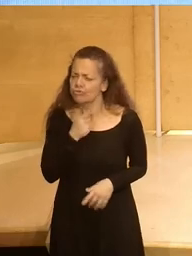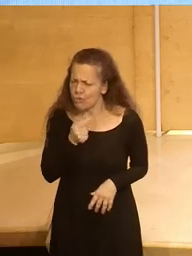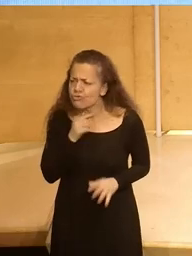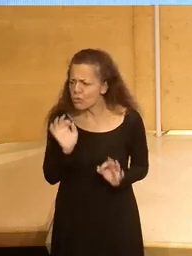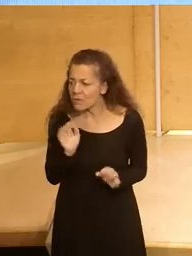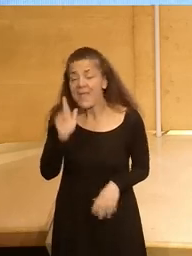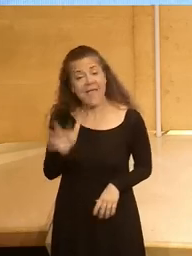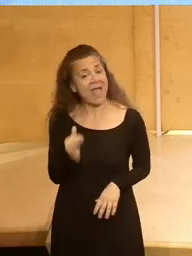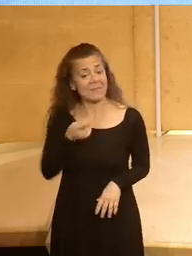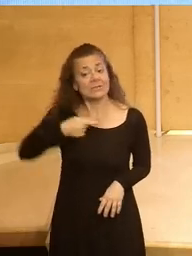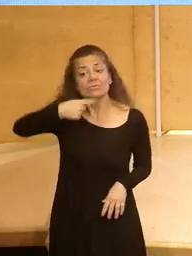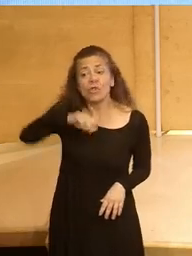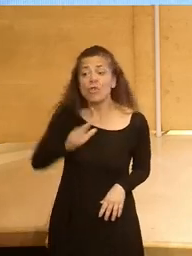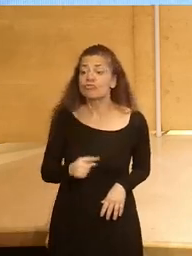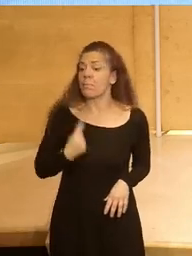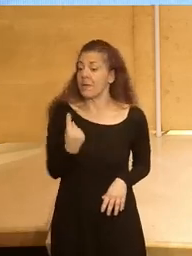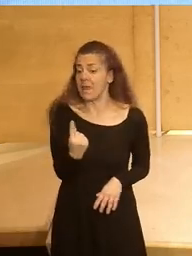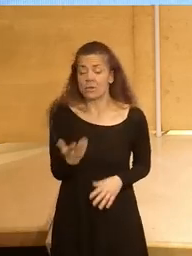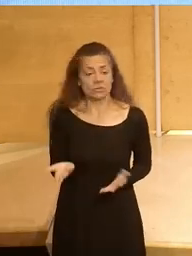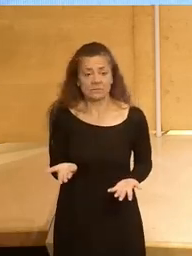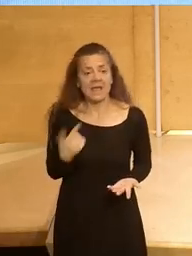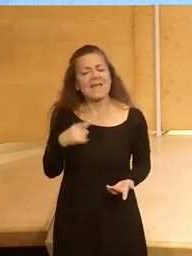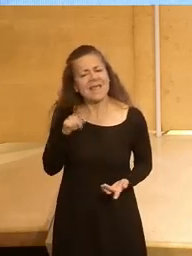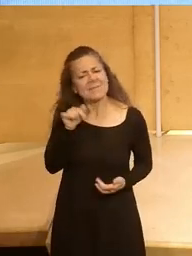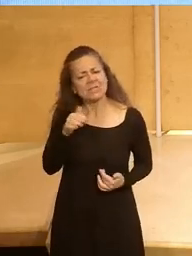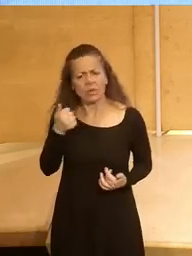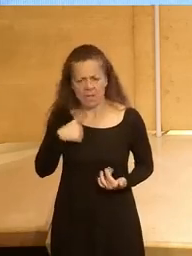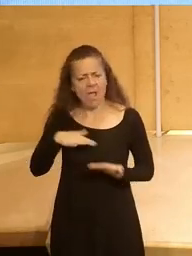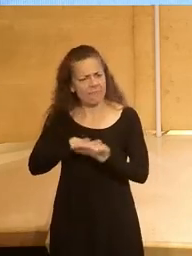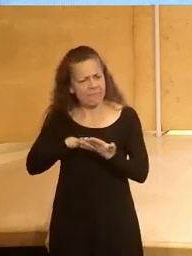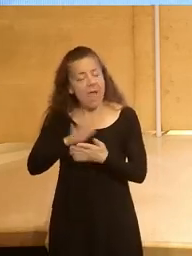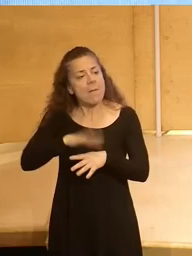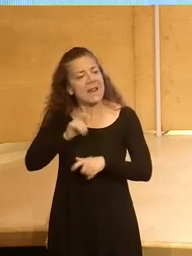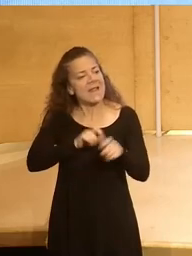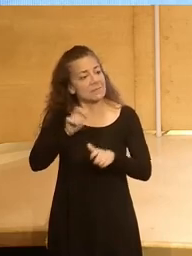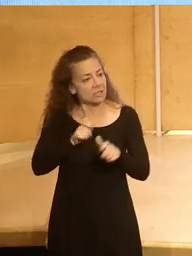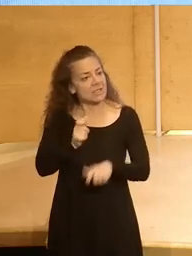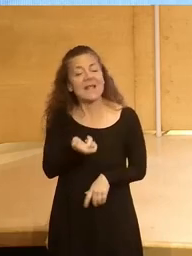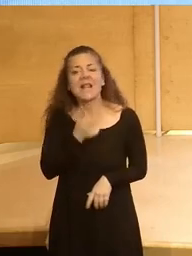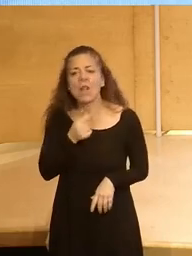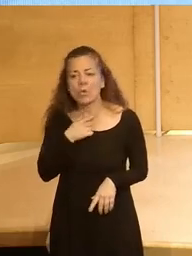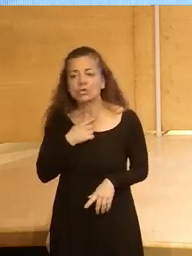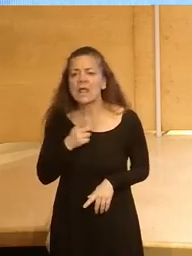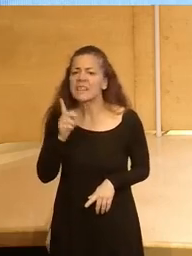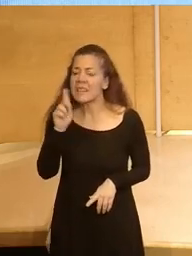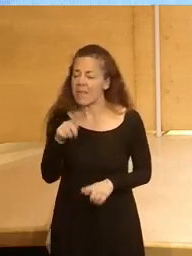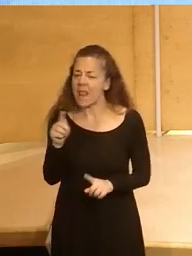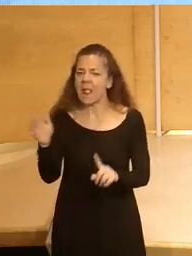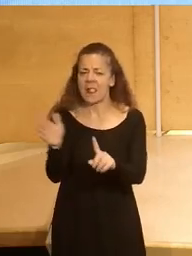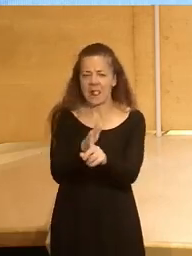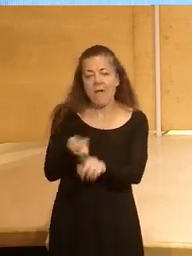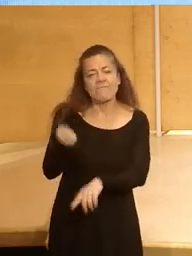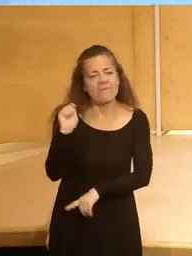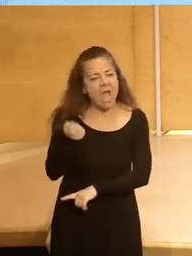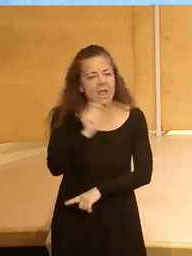somos los primeros y eso además es terreno abonado también para las personas a las que les encanta flagelar entonces les